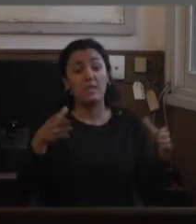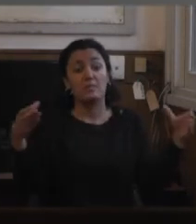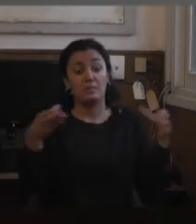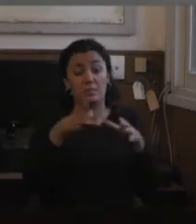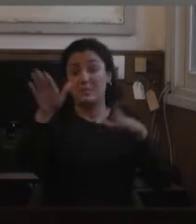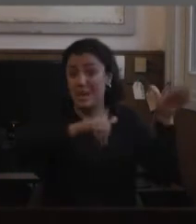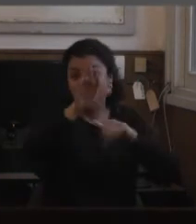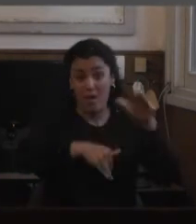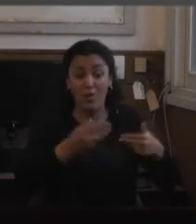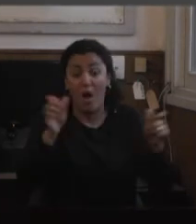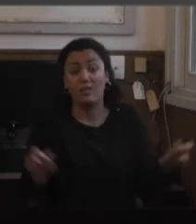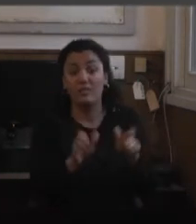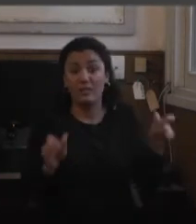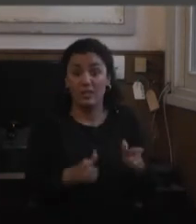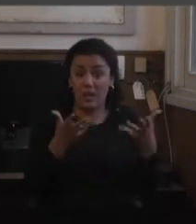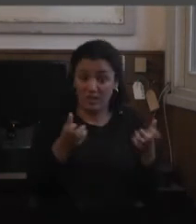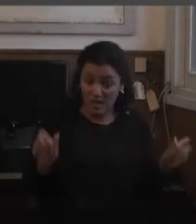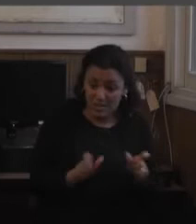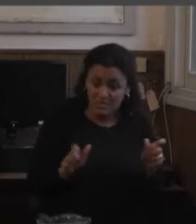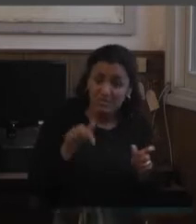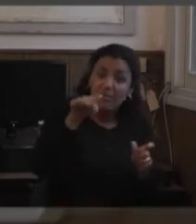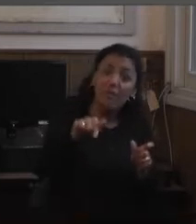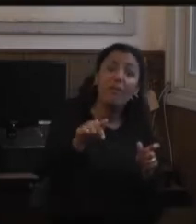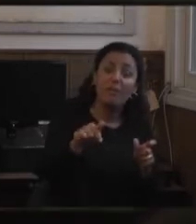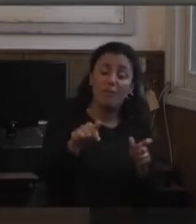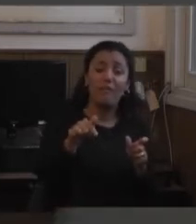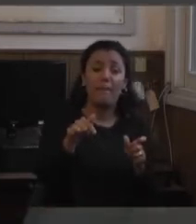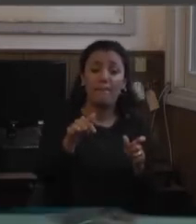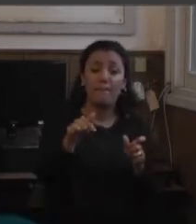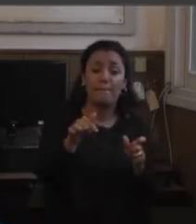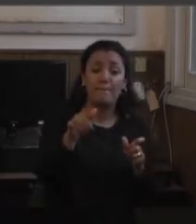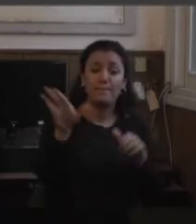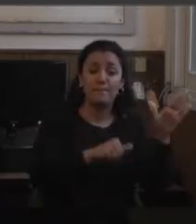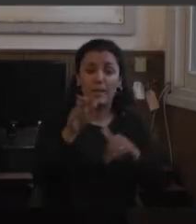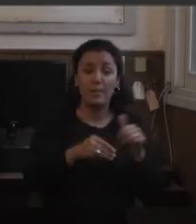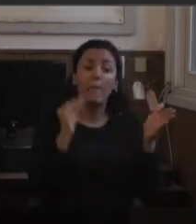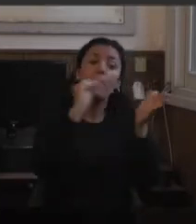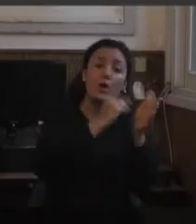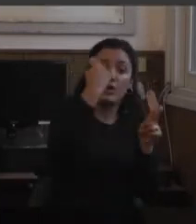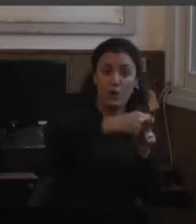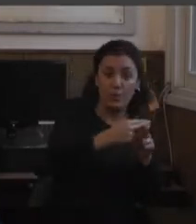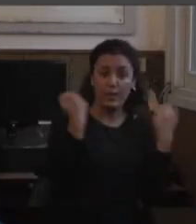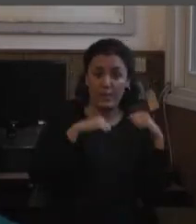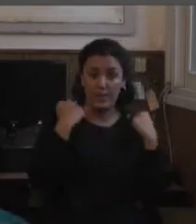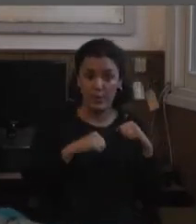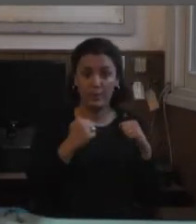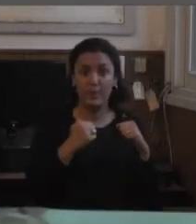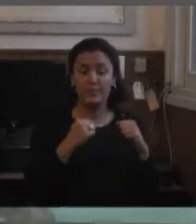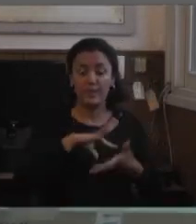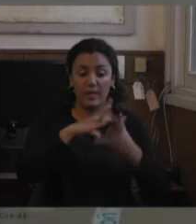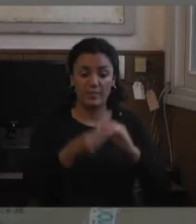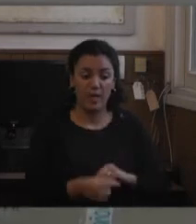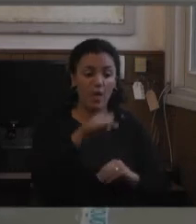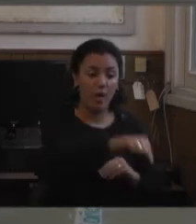con introducción a los deportes bueno ahí saqué algunas imágenes los libros que tenemos que hablan de esto lo que diferencian es el deporte adaptado